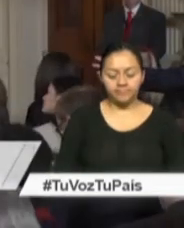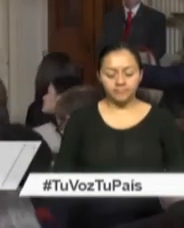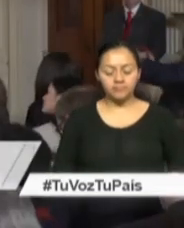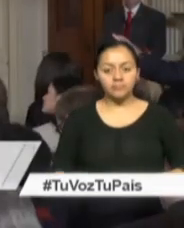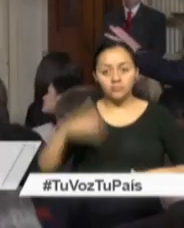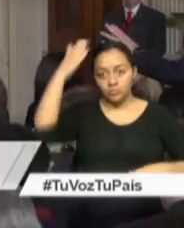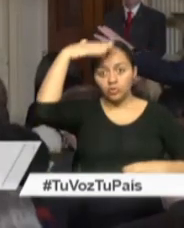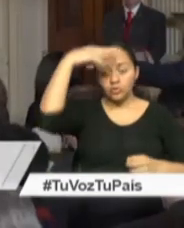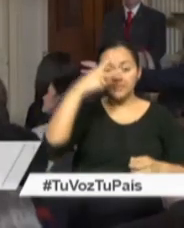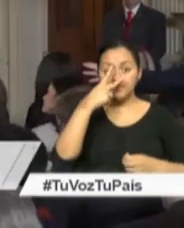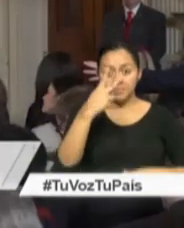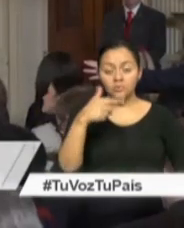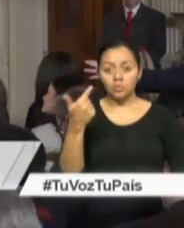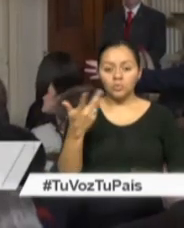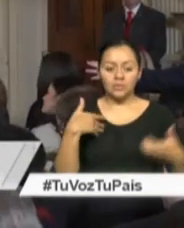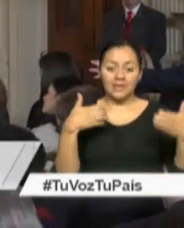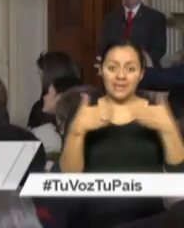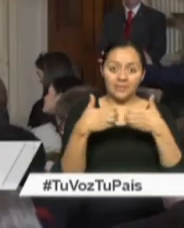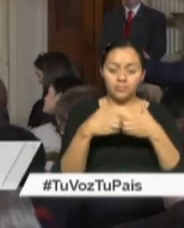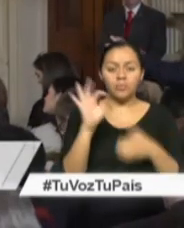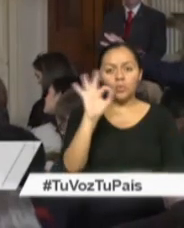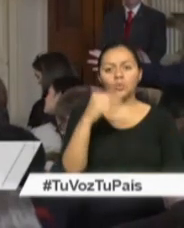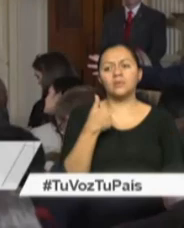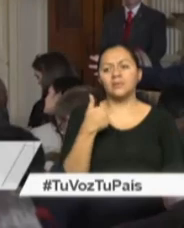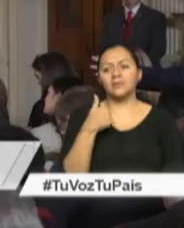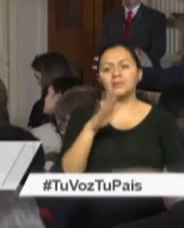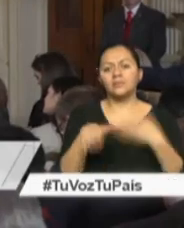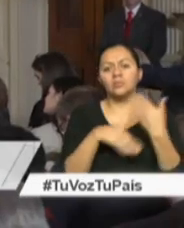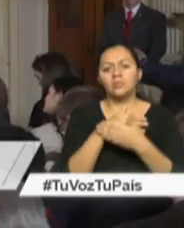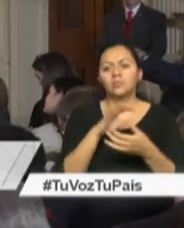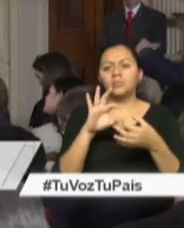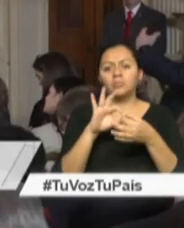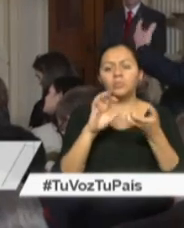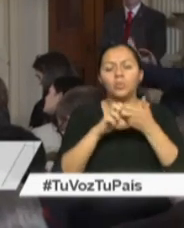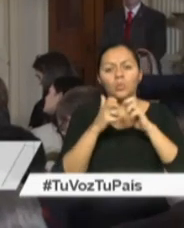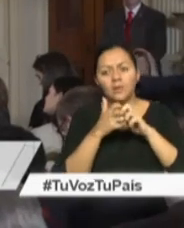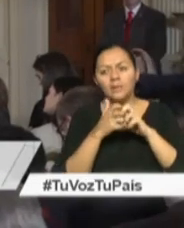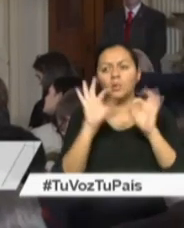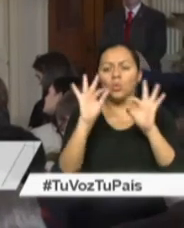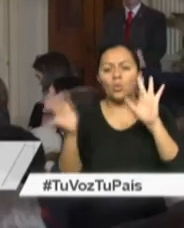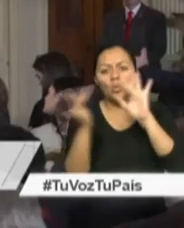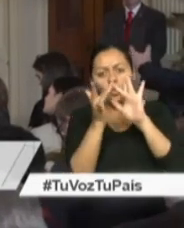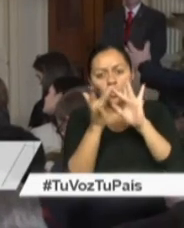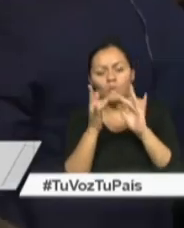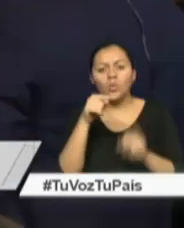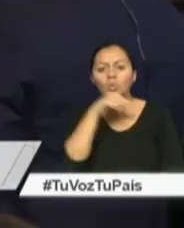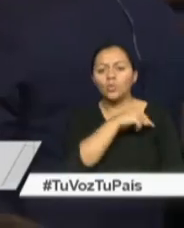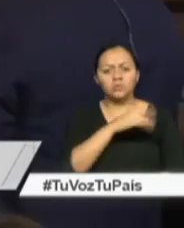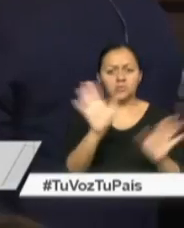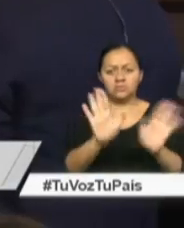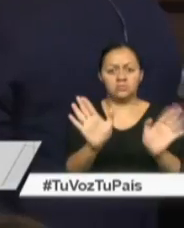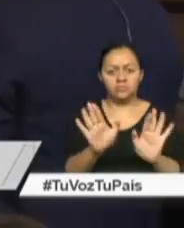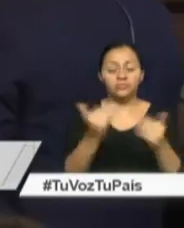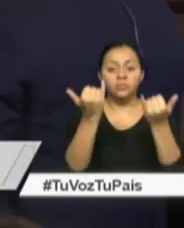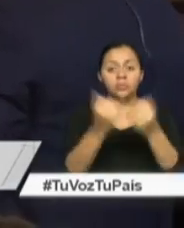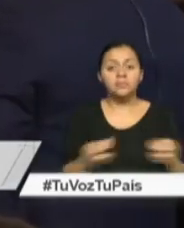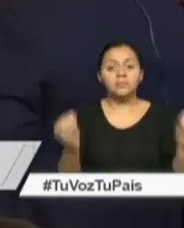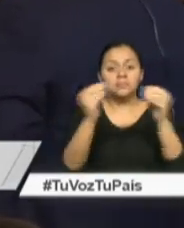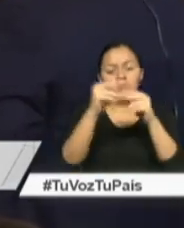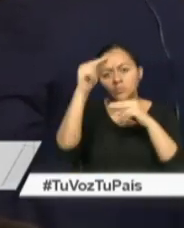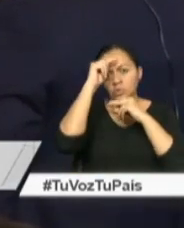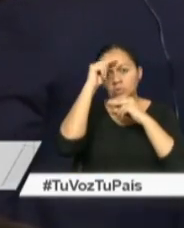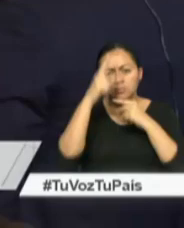Trump descartó que su equipo O él mismo tenga contactos con funcionarios rusos Y afirmó que toda la controversia Está basada en noticias